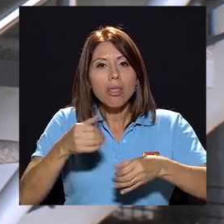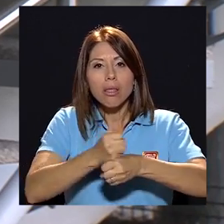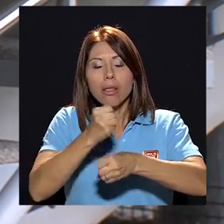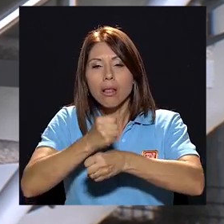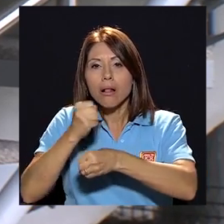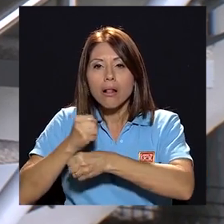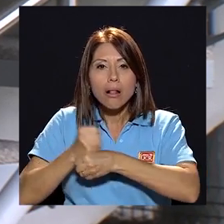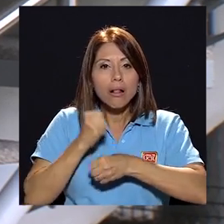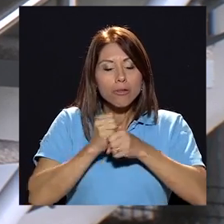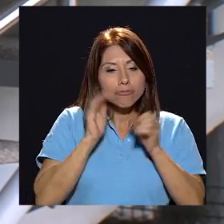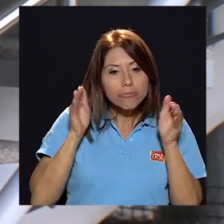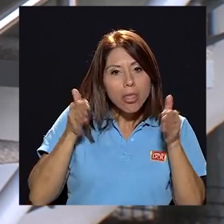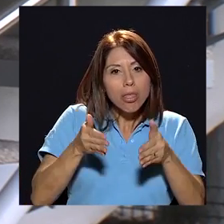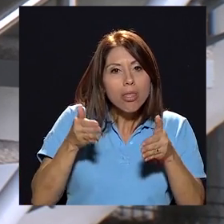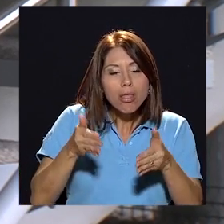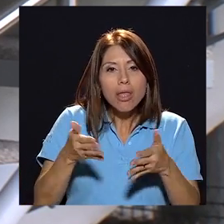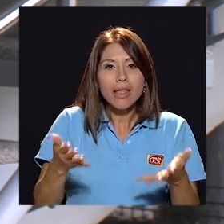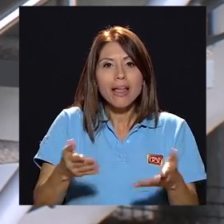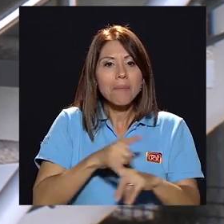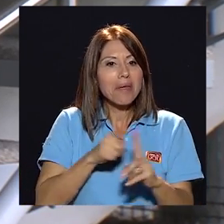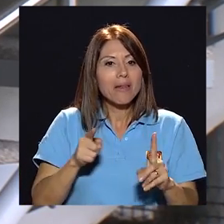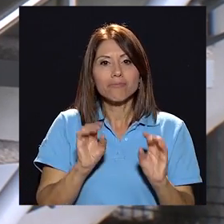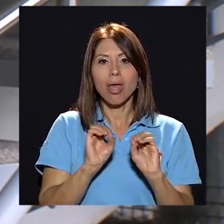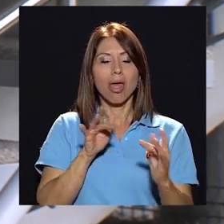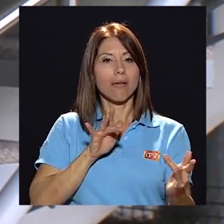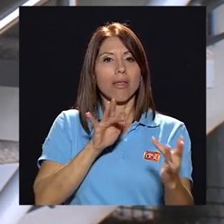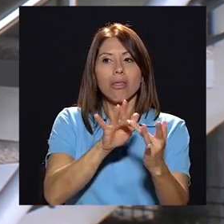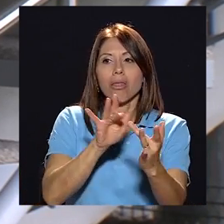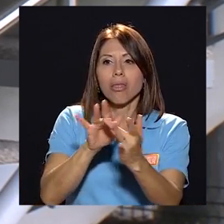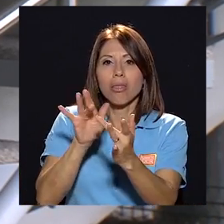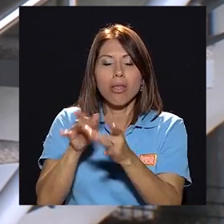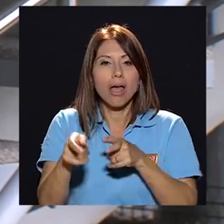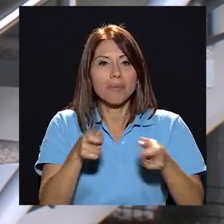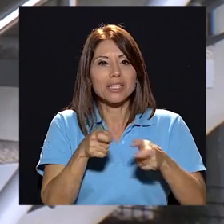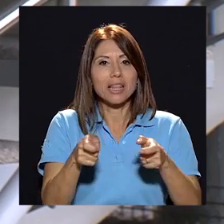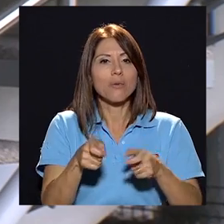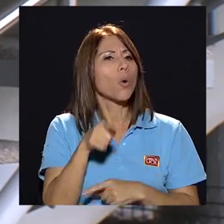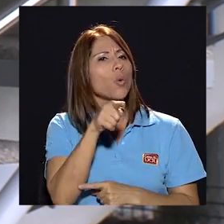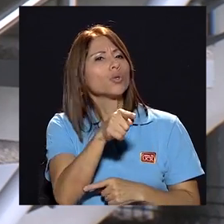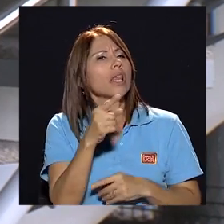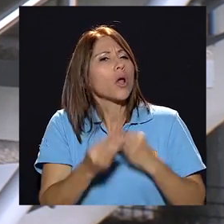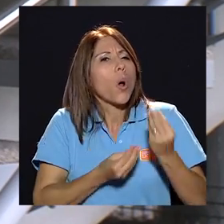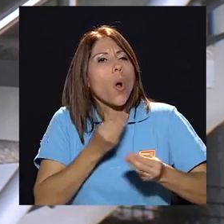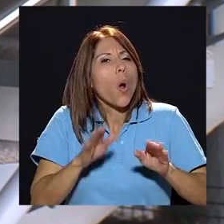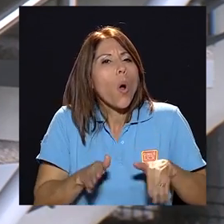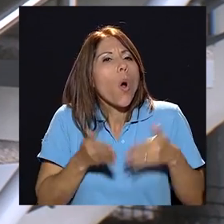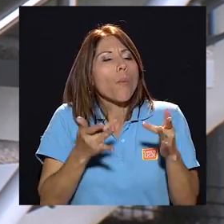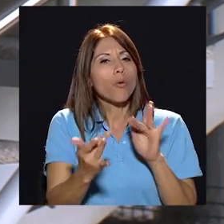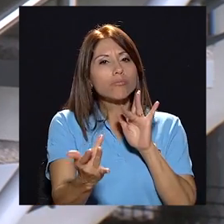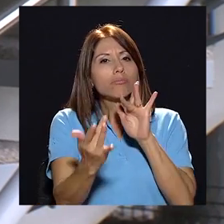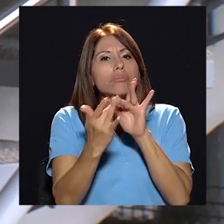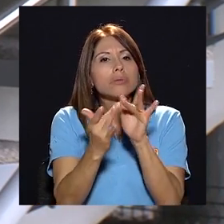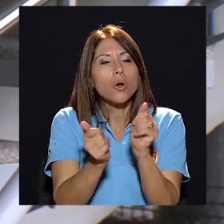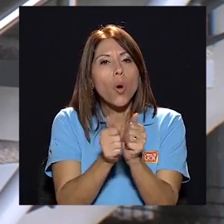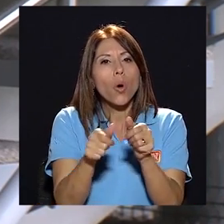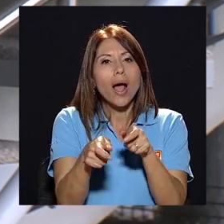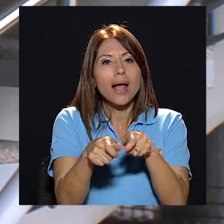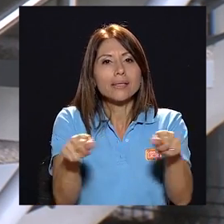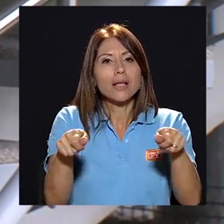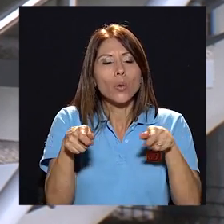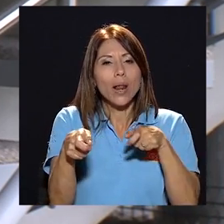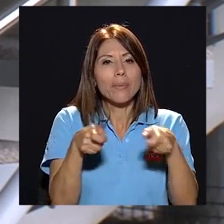funciones propias del cargo y cada vez se acerca menos al sector administrativo. ¿Cómo piensa usted mantenerse en contacto con el sector?